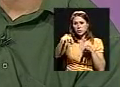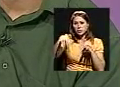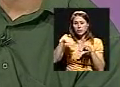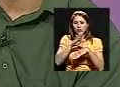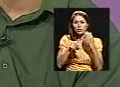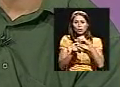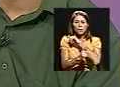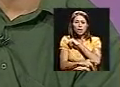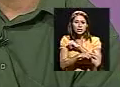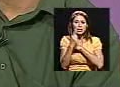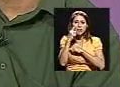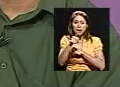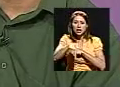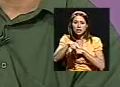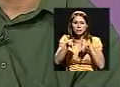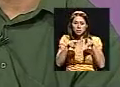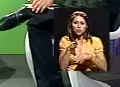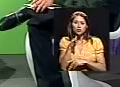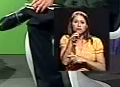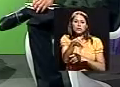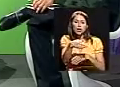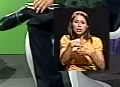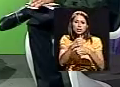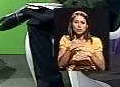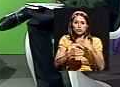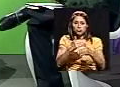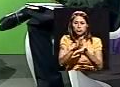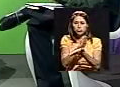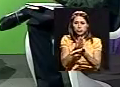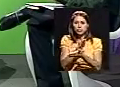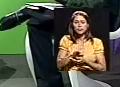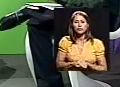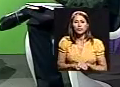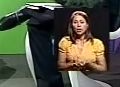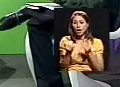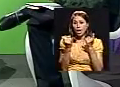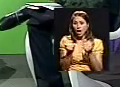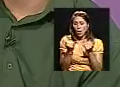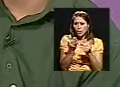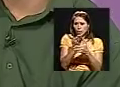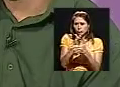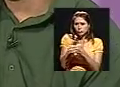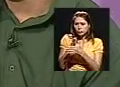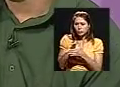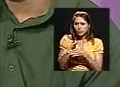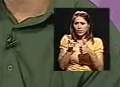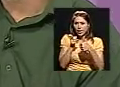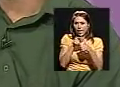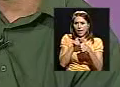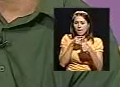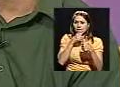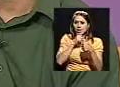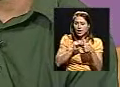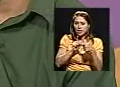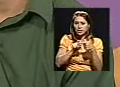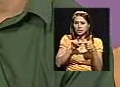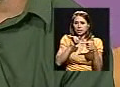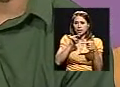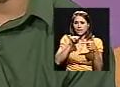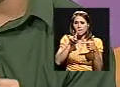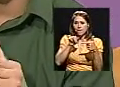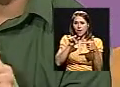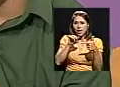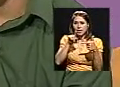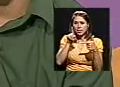ancho del país para que puedan realizar los trámites. Ahora, dividámosla cada una por su parte, vejez, invalidez y muerte,